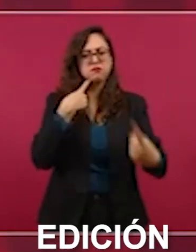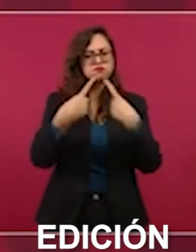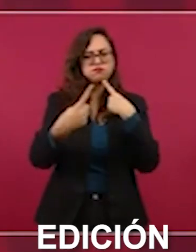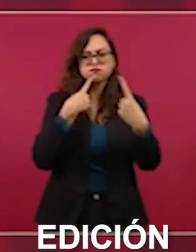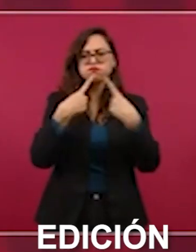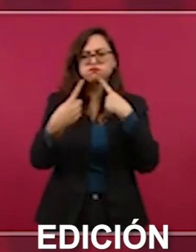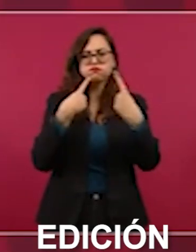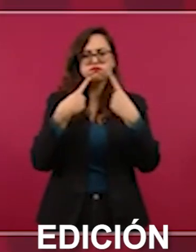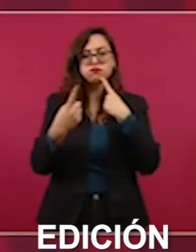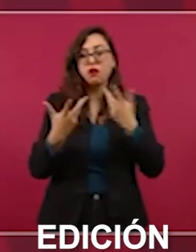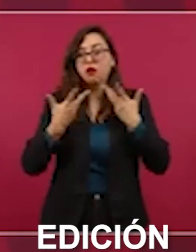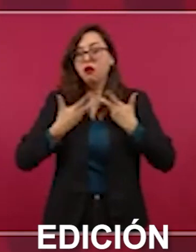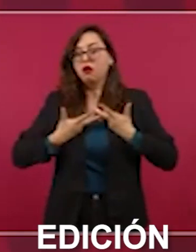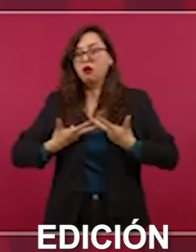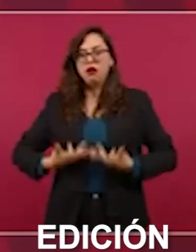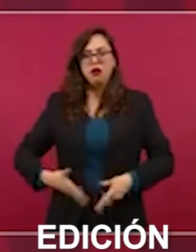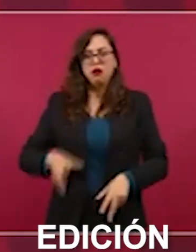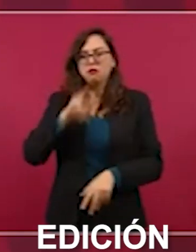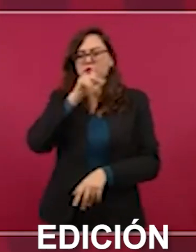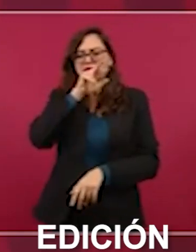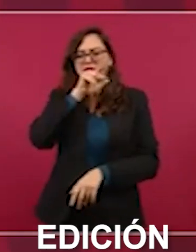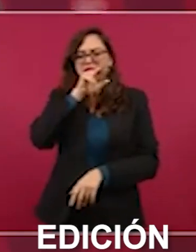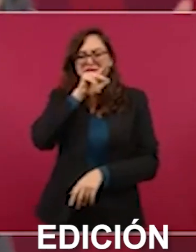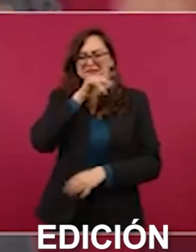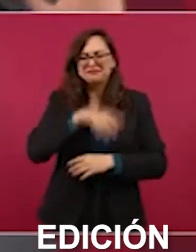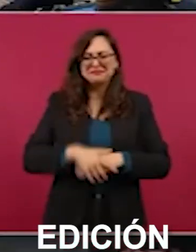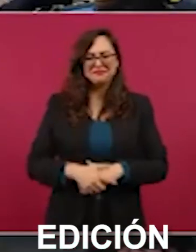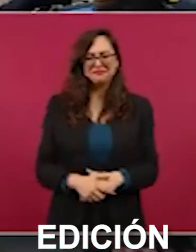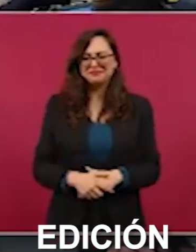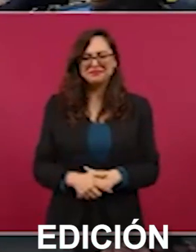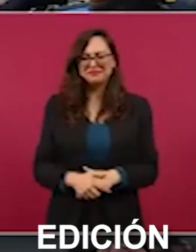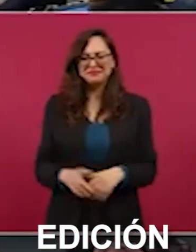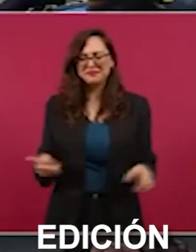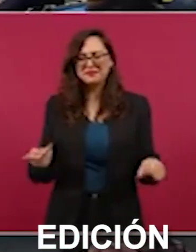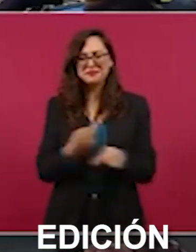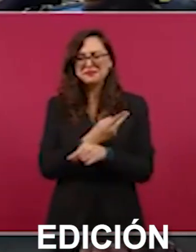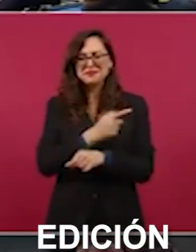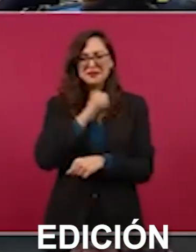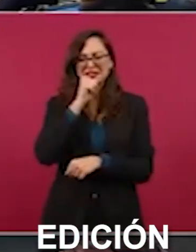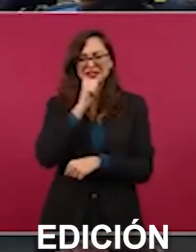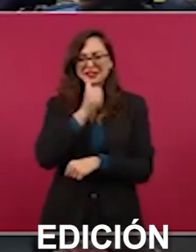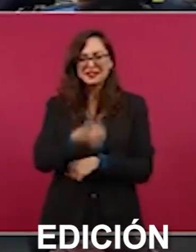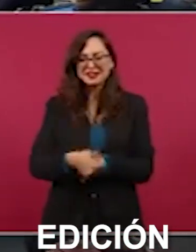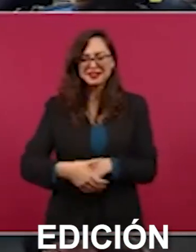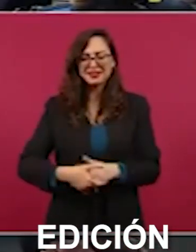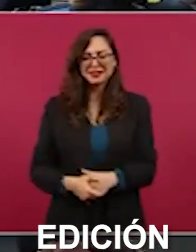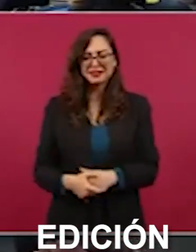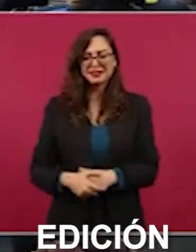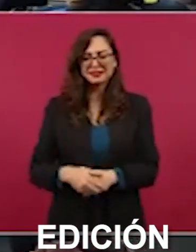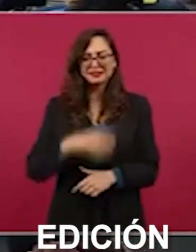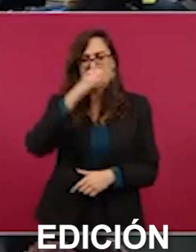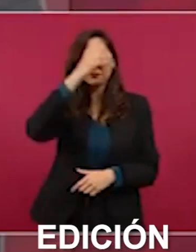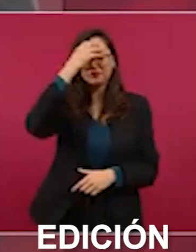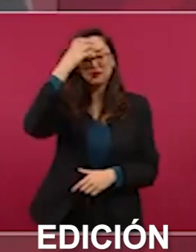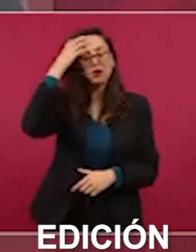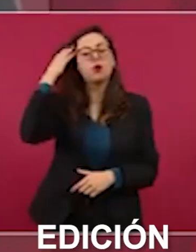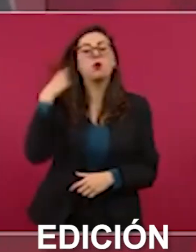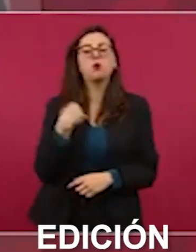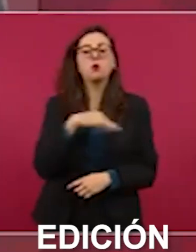alarmarnos que este se acuda